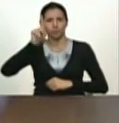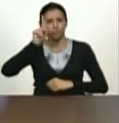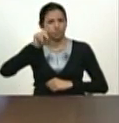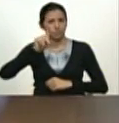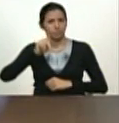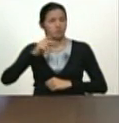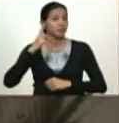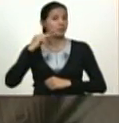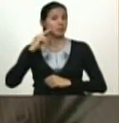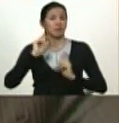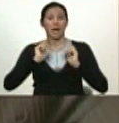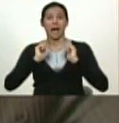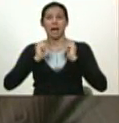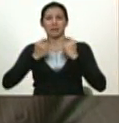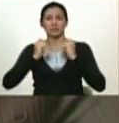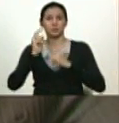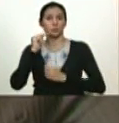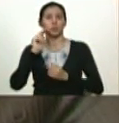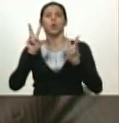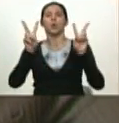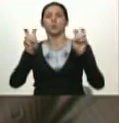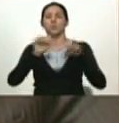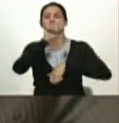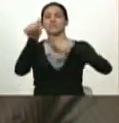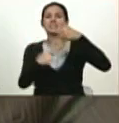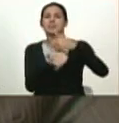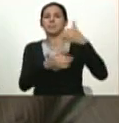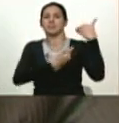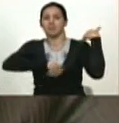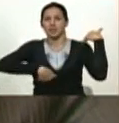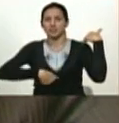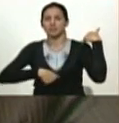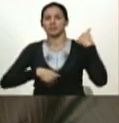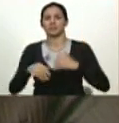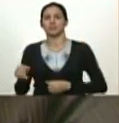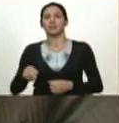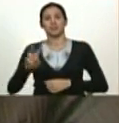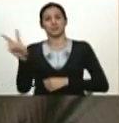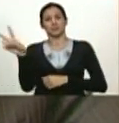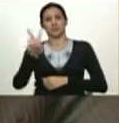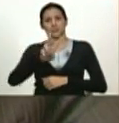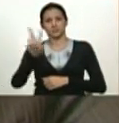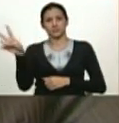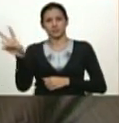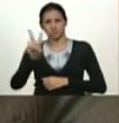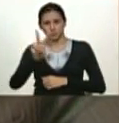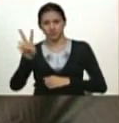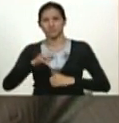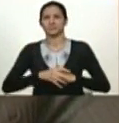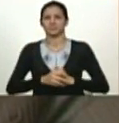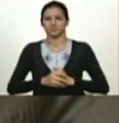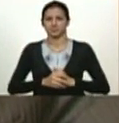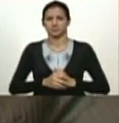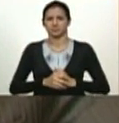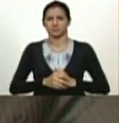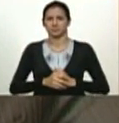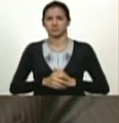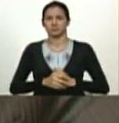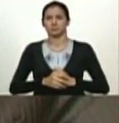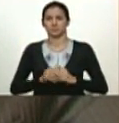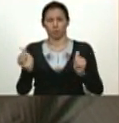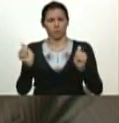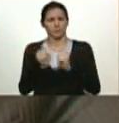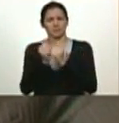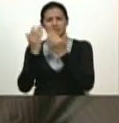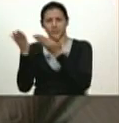Aristóbulo Isturi como nuevo vicepresidente ejecutivo de la República Bolivariana de Venezuela. Compañero,